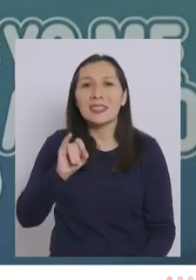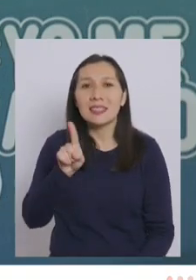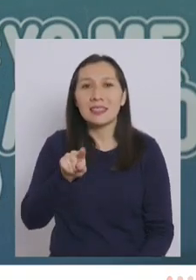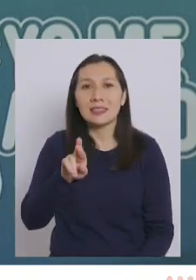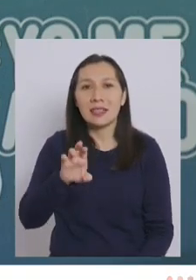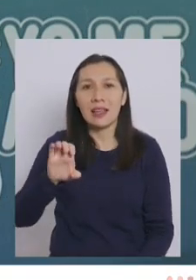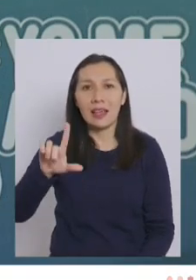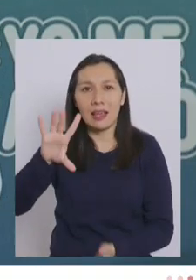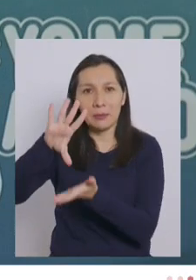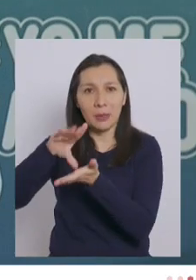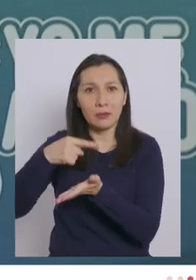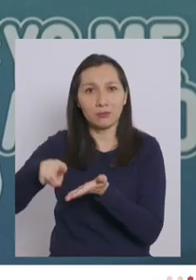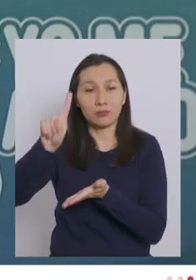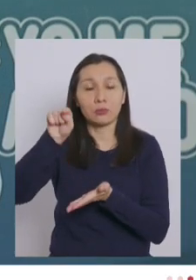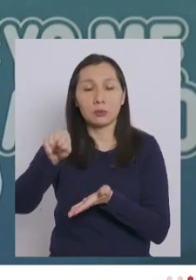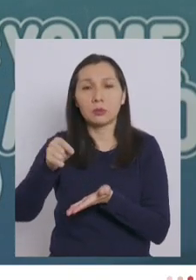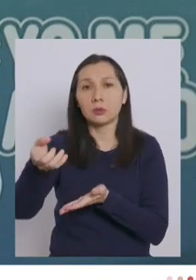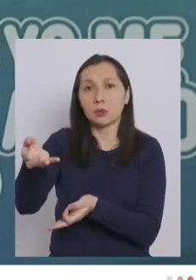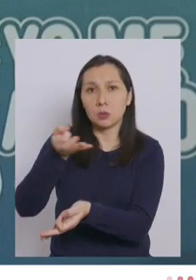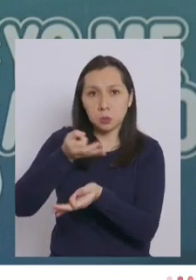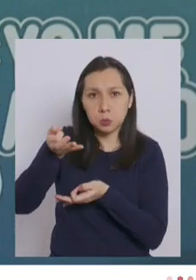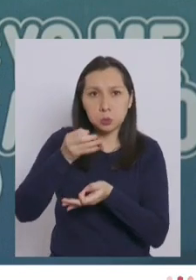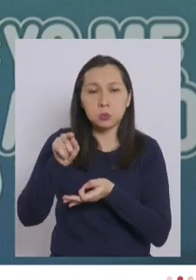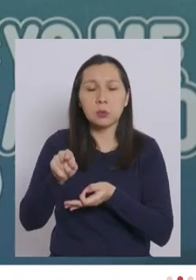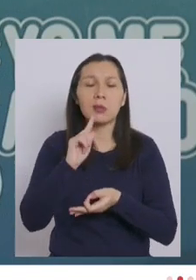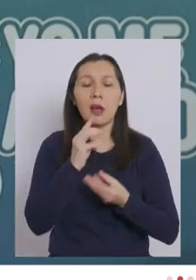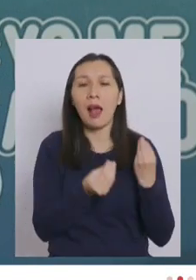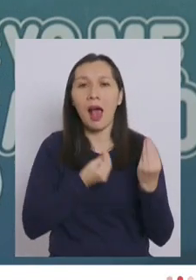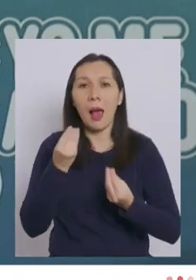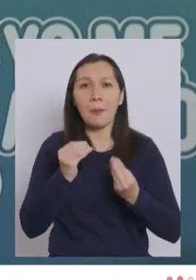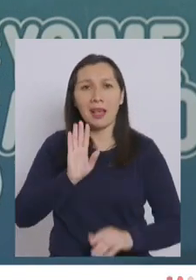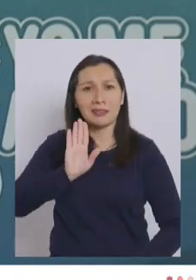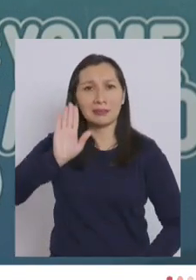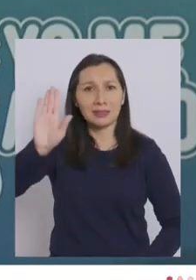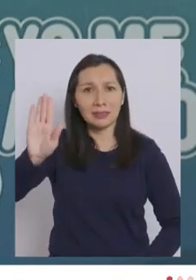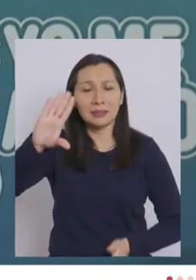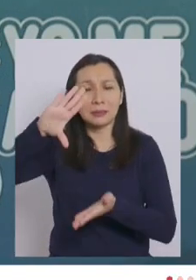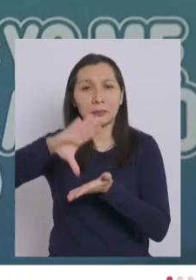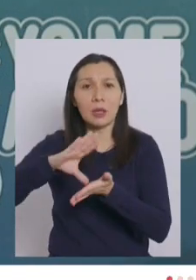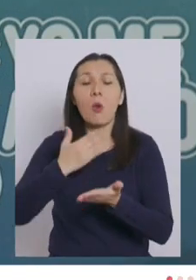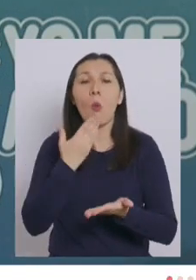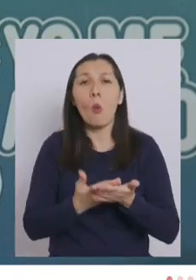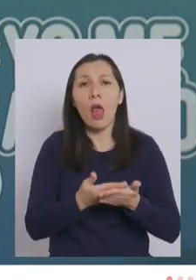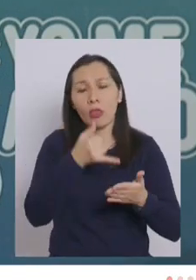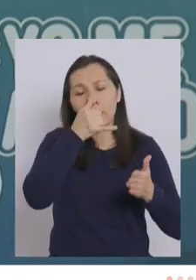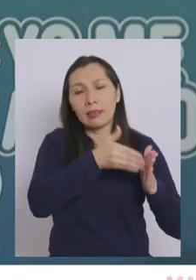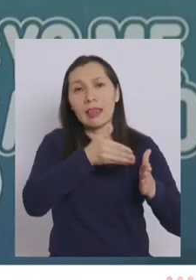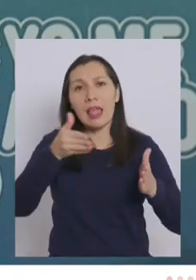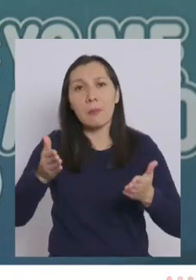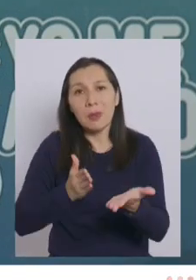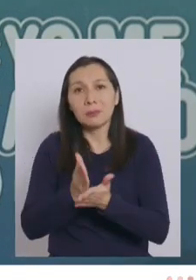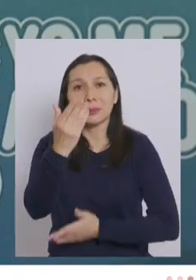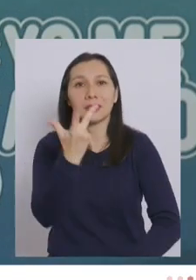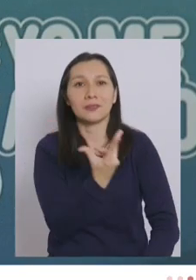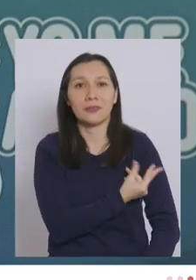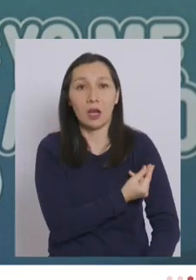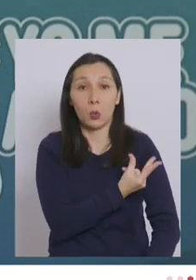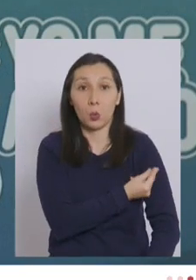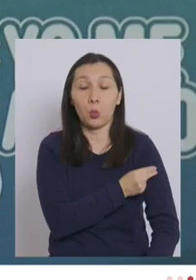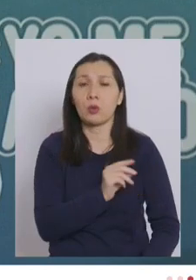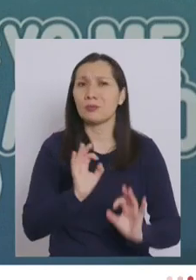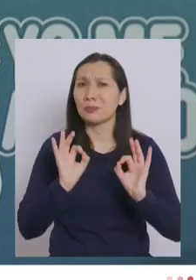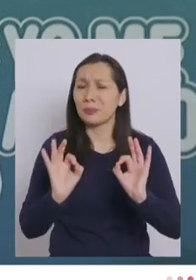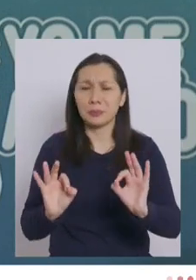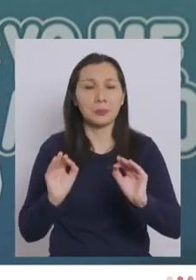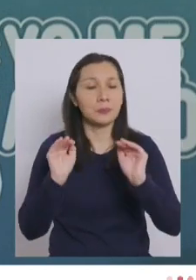que revela o que cuenta lo que pasó allá durante la vacunación, el inicio de la vacunación. Es